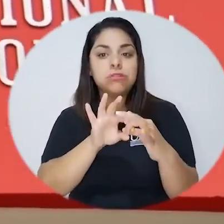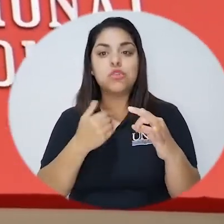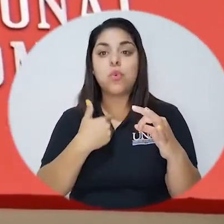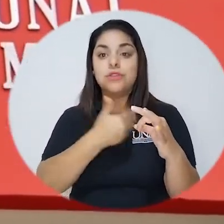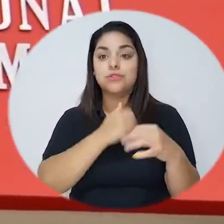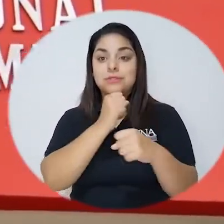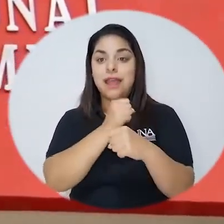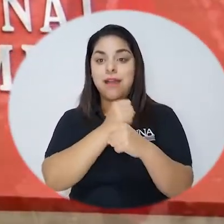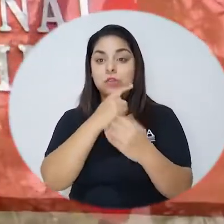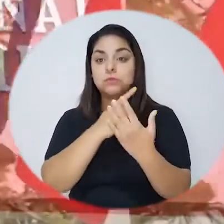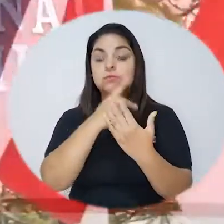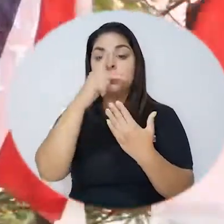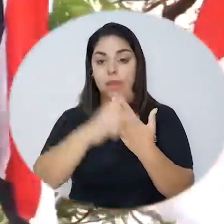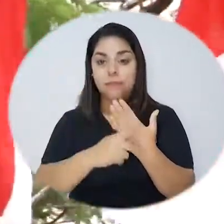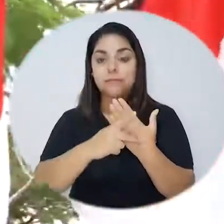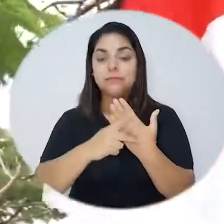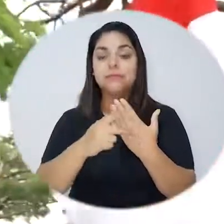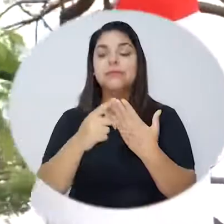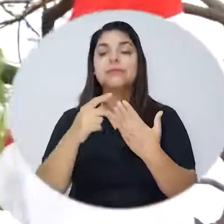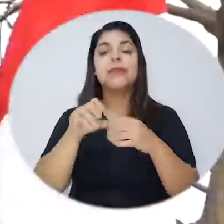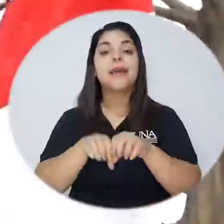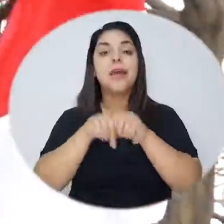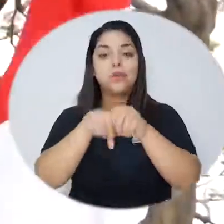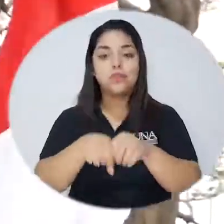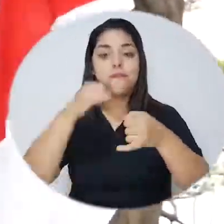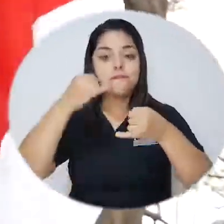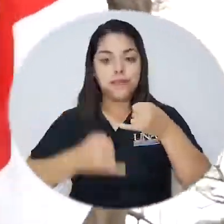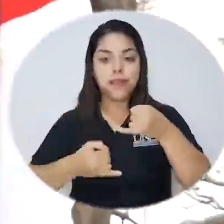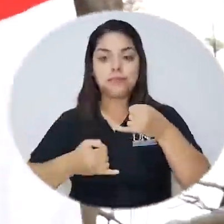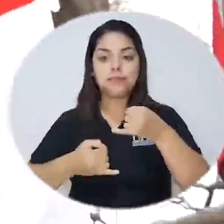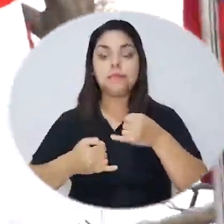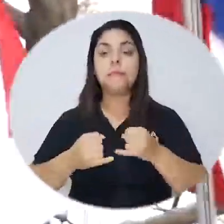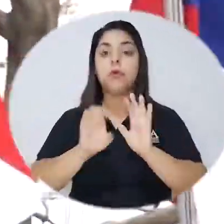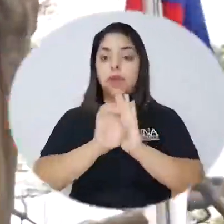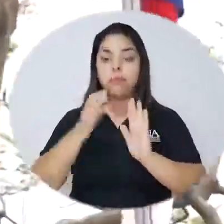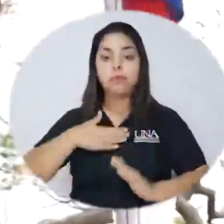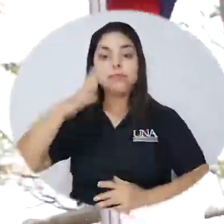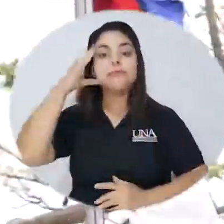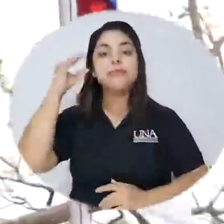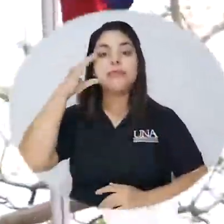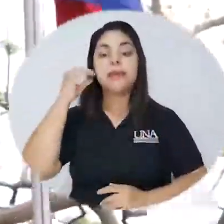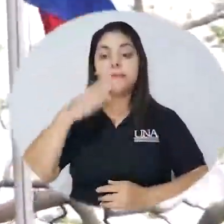nuestros trabajos finales de graduación. De hecho, mi experiencia es que mi trabajo final de graduación está